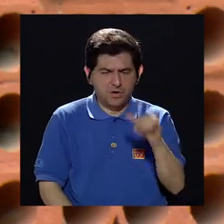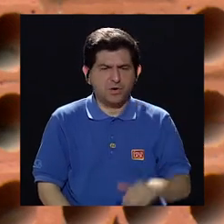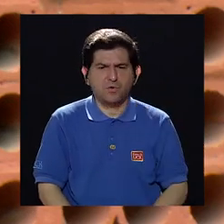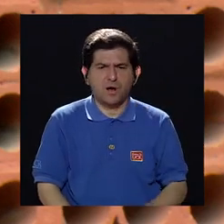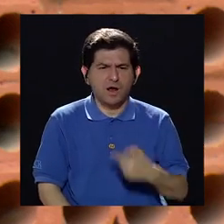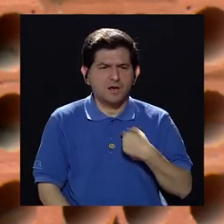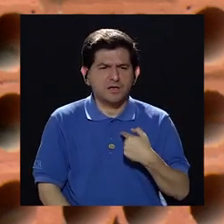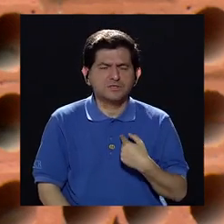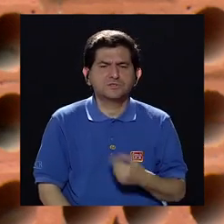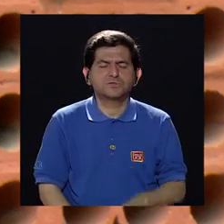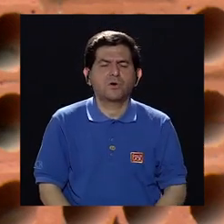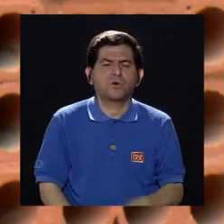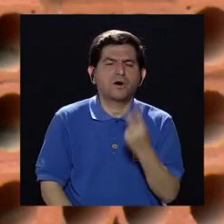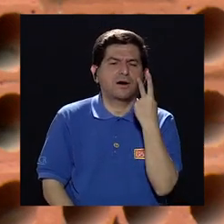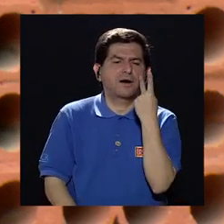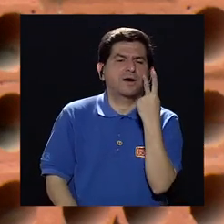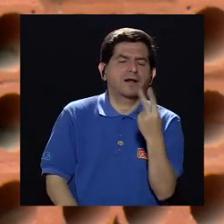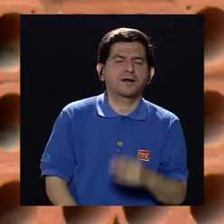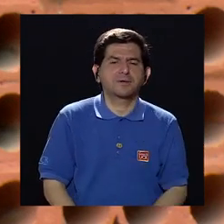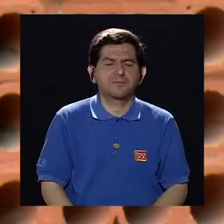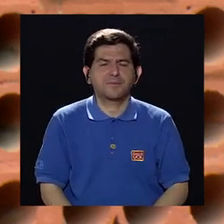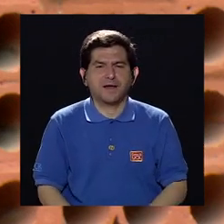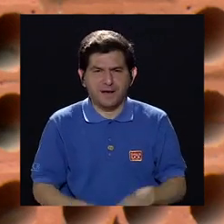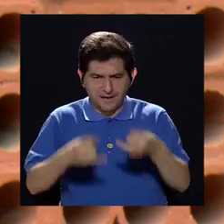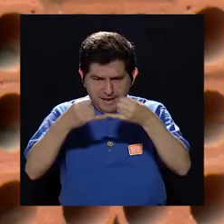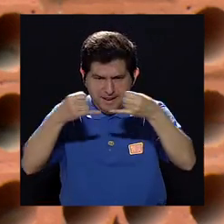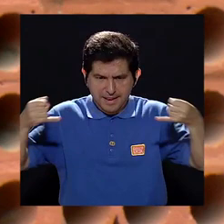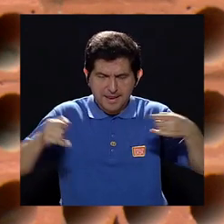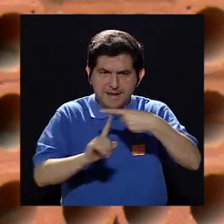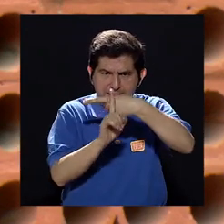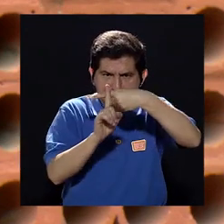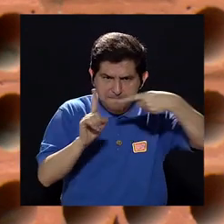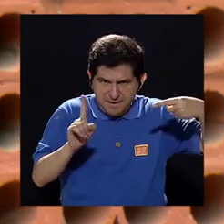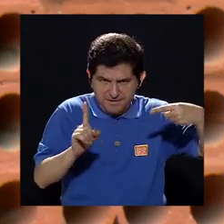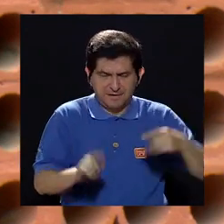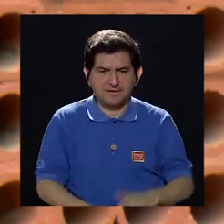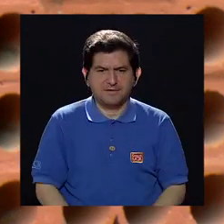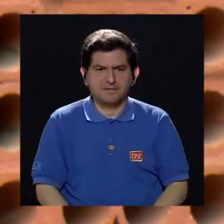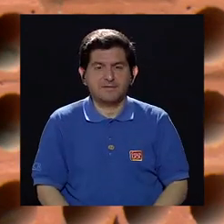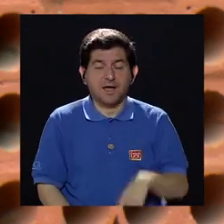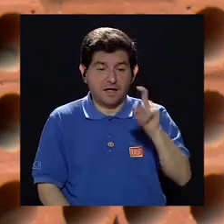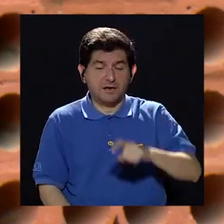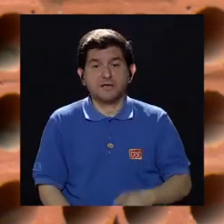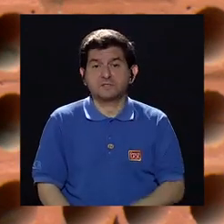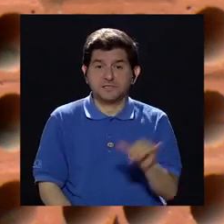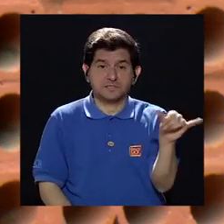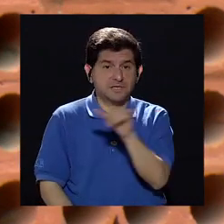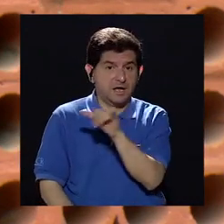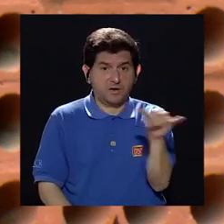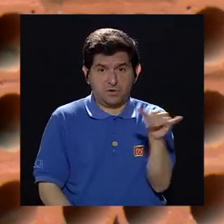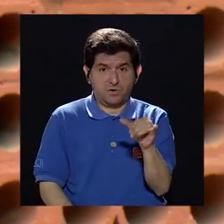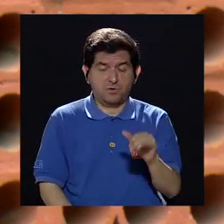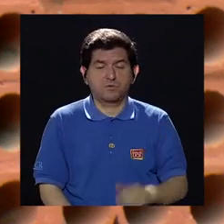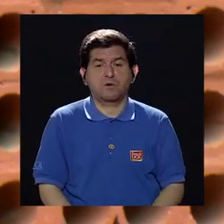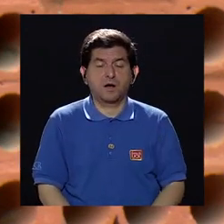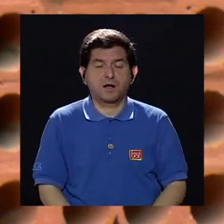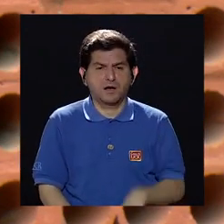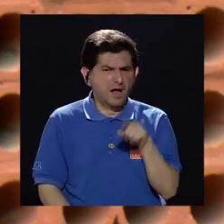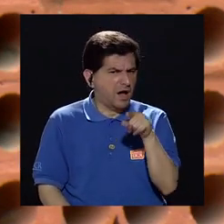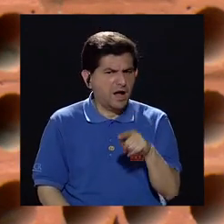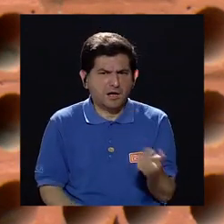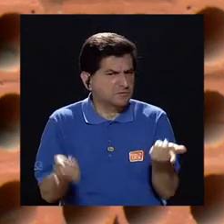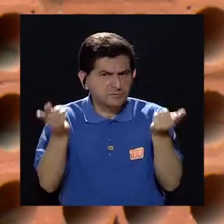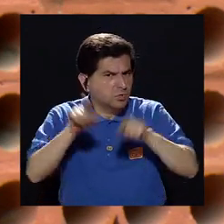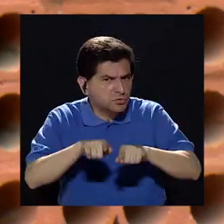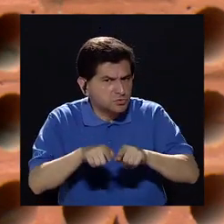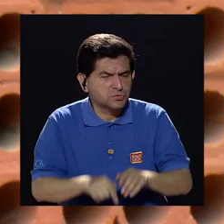pueda trazar imaginariamente una línea en la mitad de esa lesión, y tiene que ser igual de los dos lados. Si no